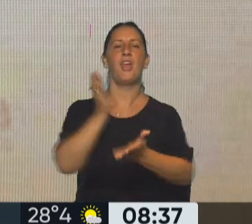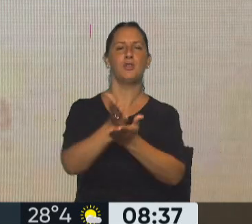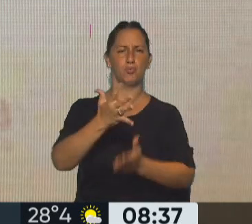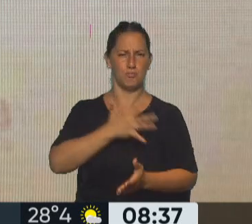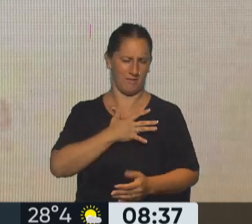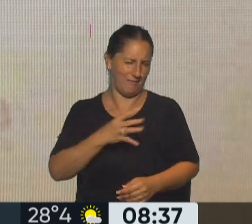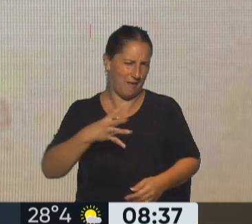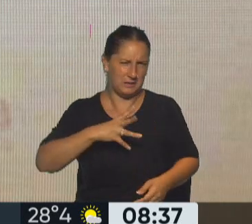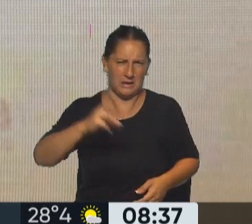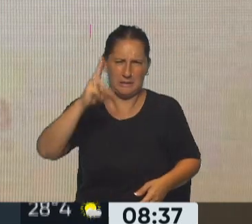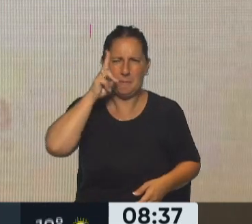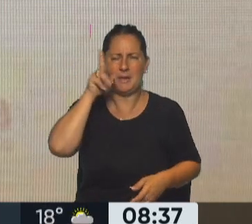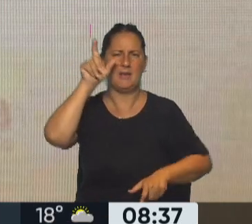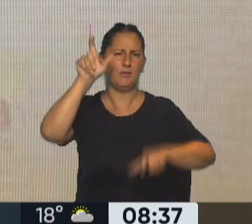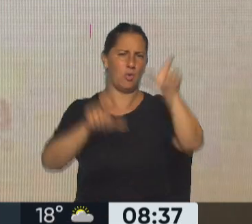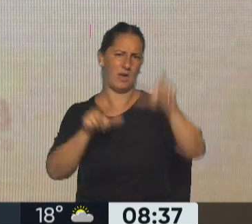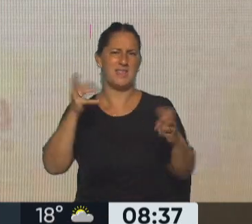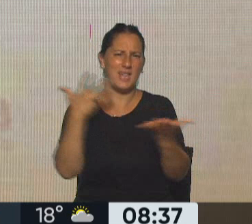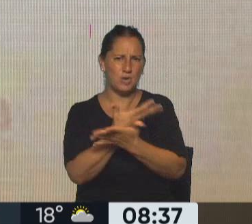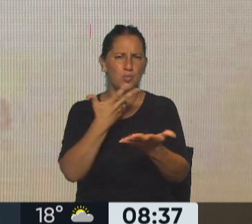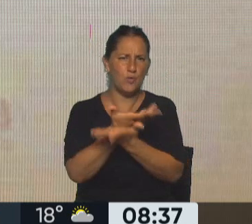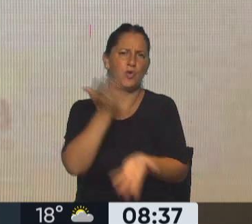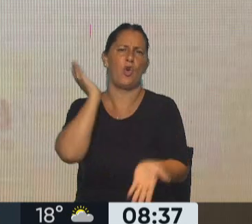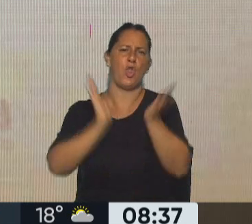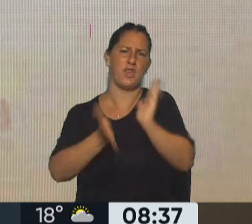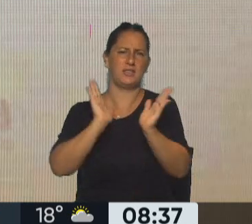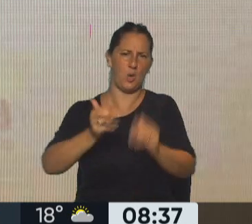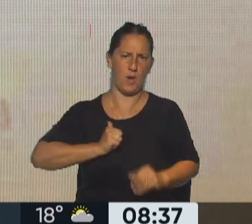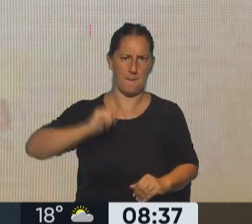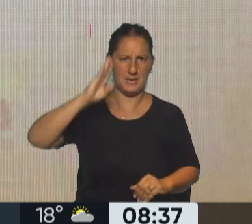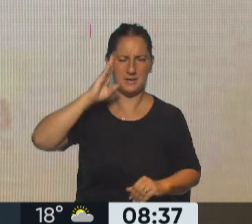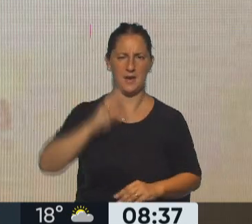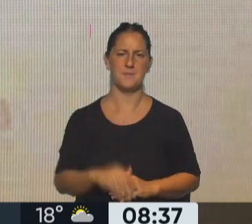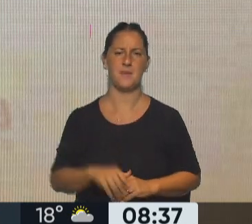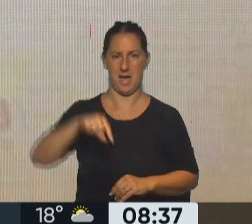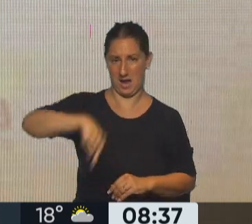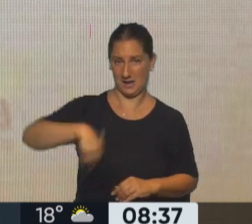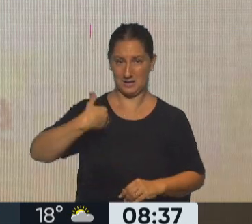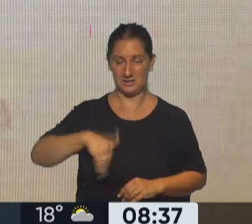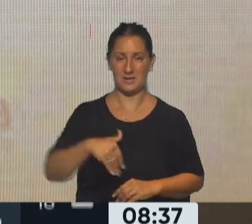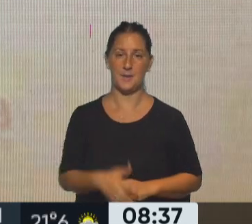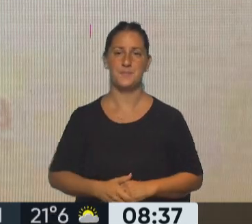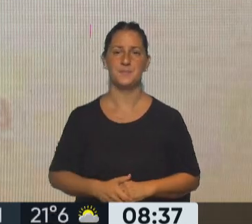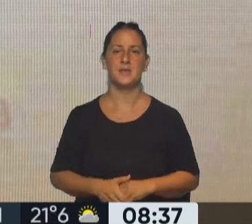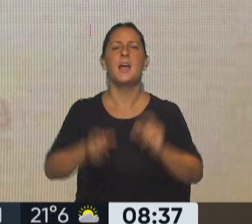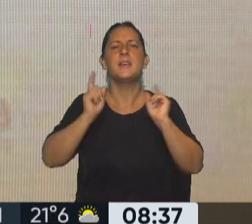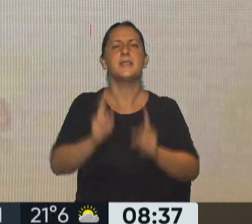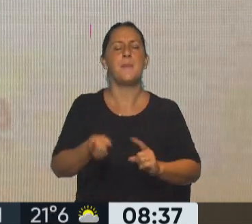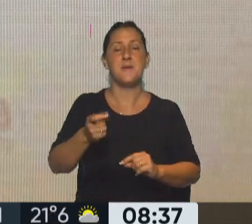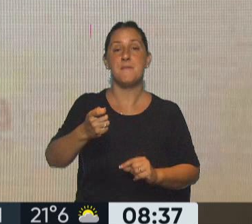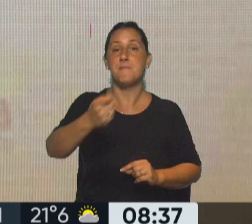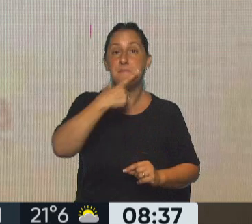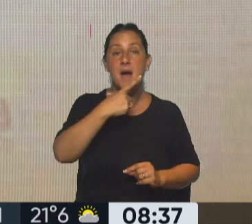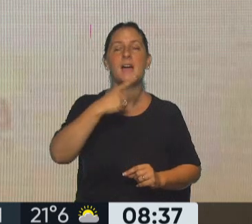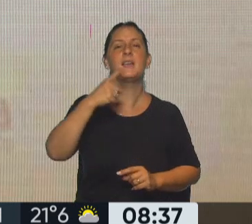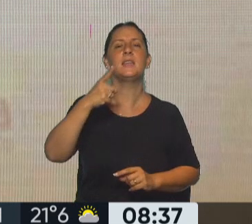respeto absoluta a las víctimas de la represión de la dictadura genocida cívico-militar en nuestro país. Y también fue Mauricio Macri quien,